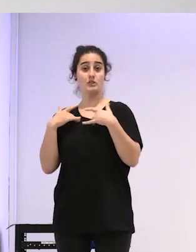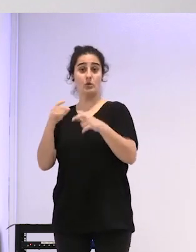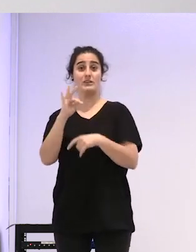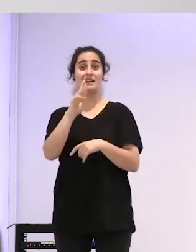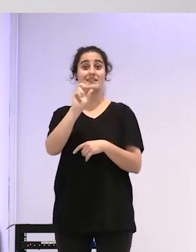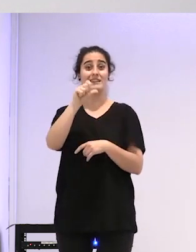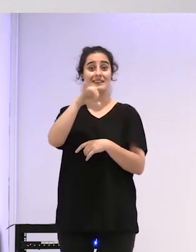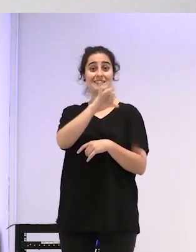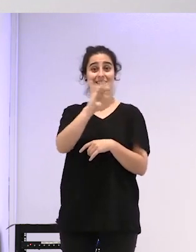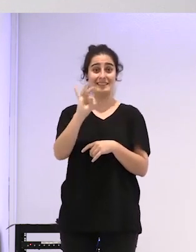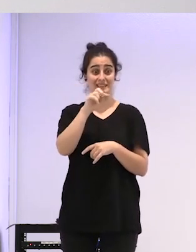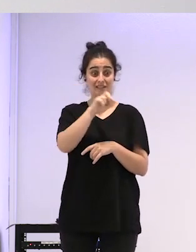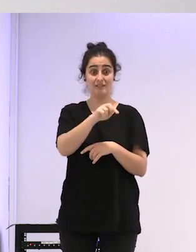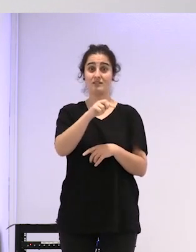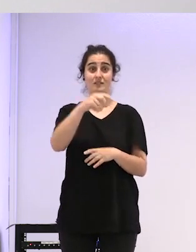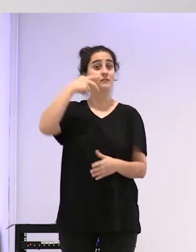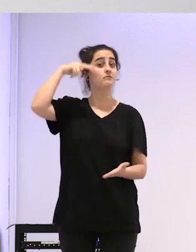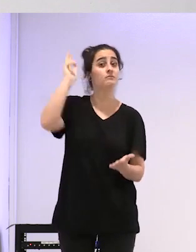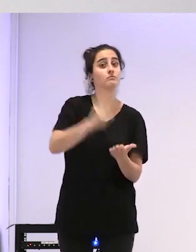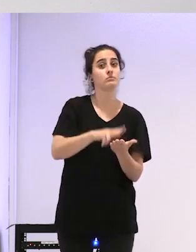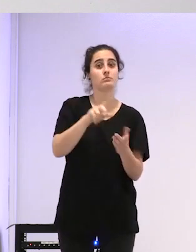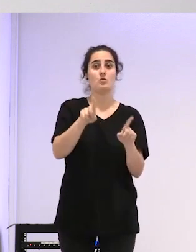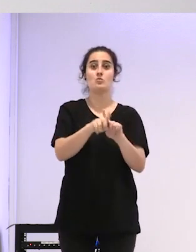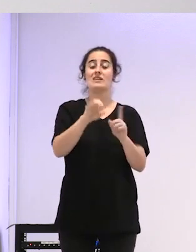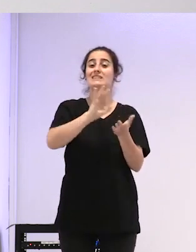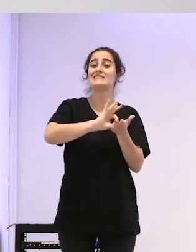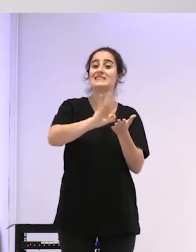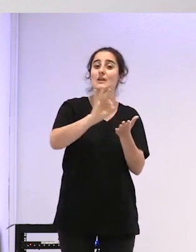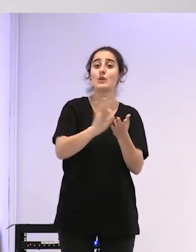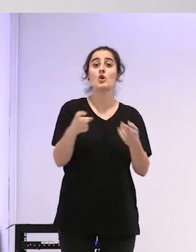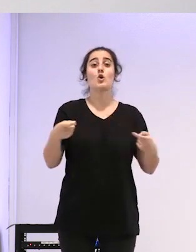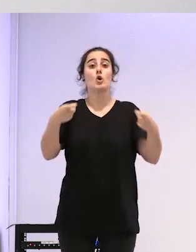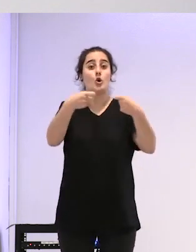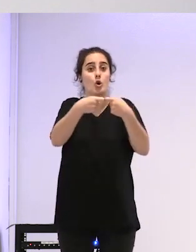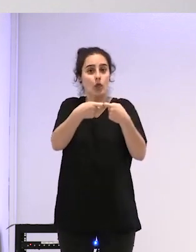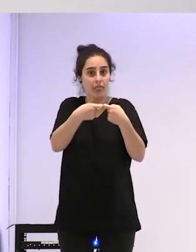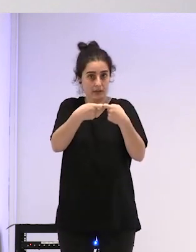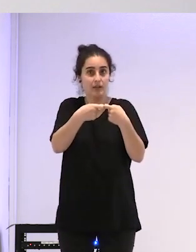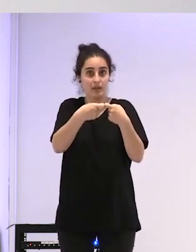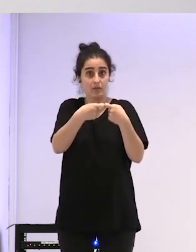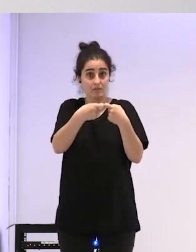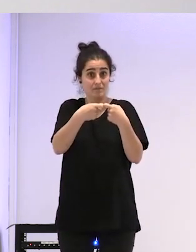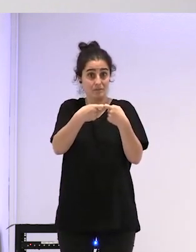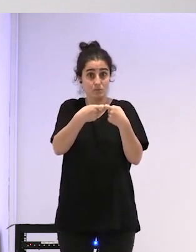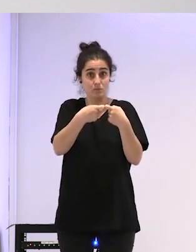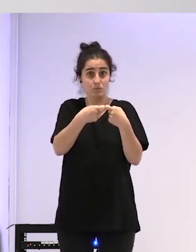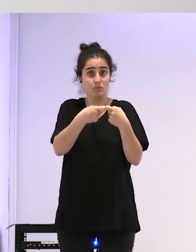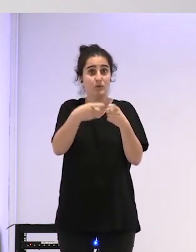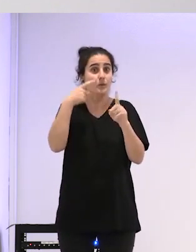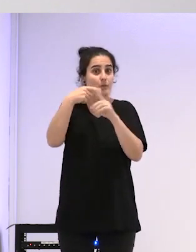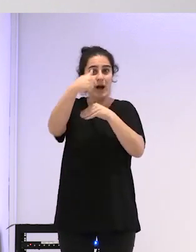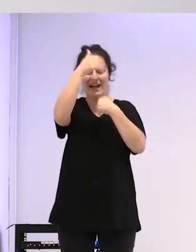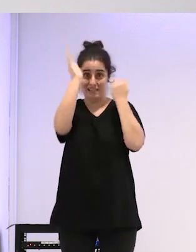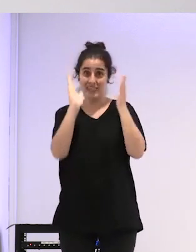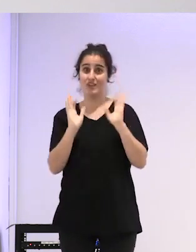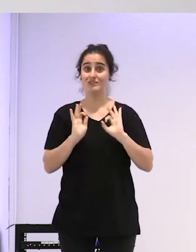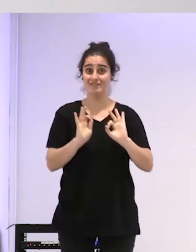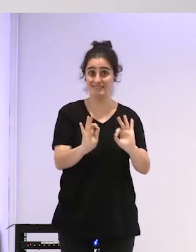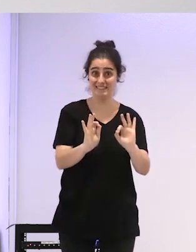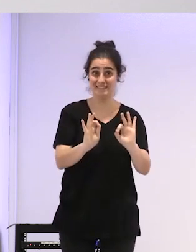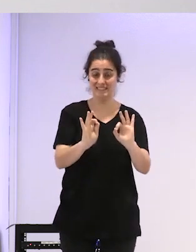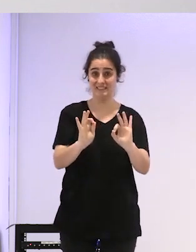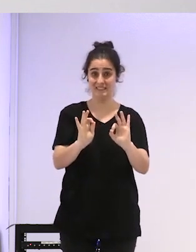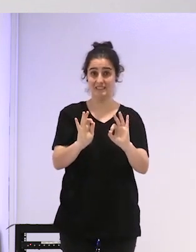a Transit como servicio concertado para herrar esta atención se